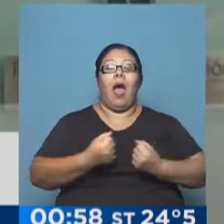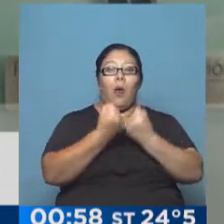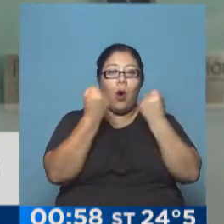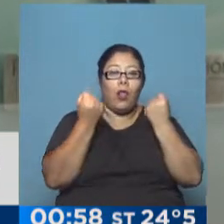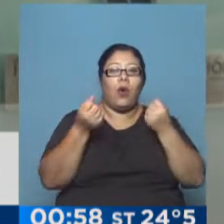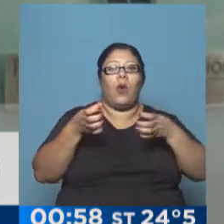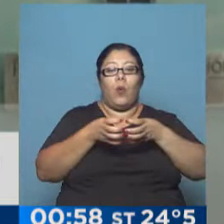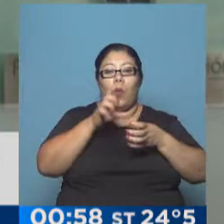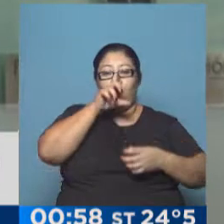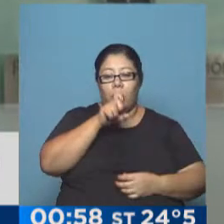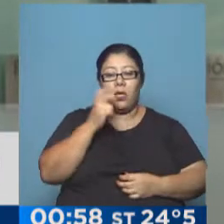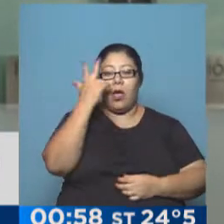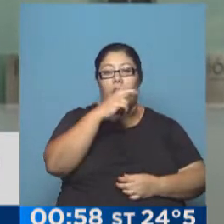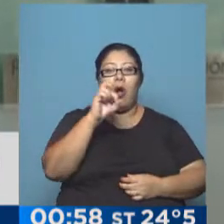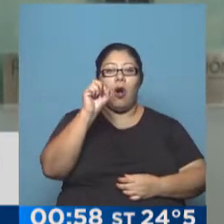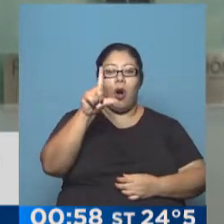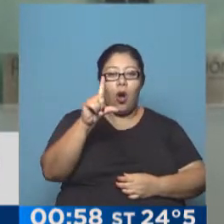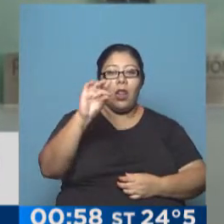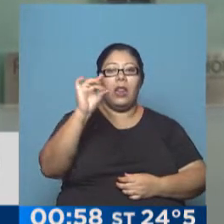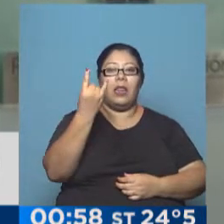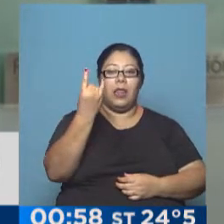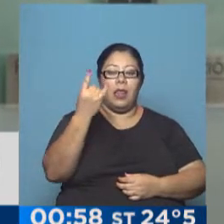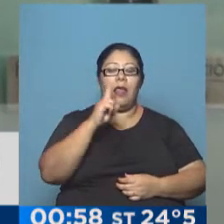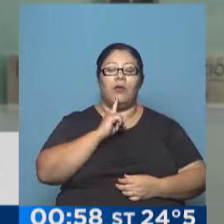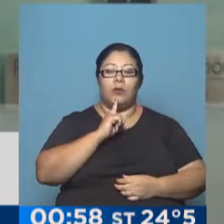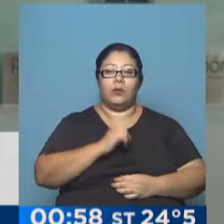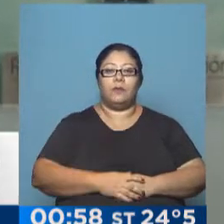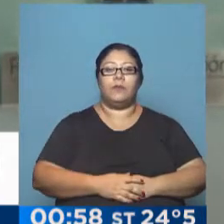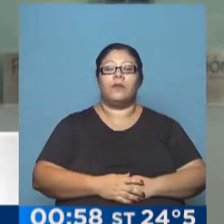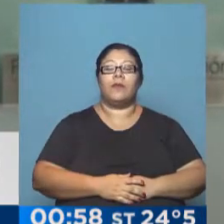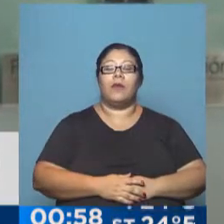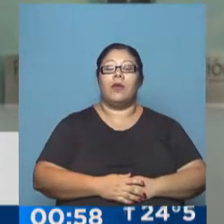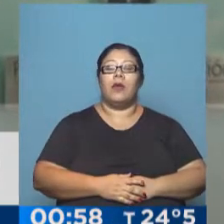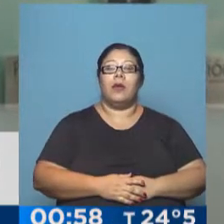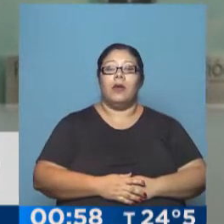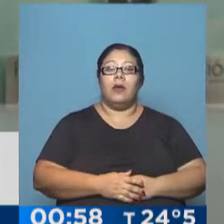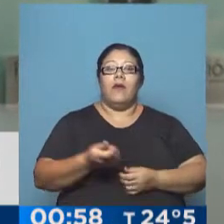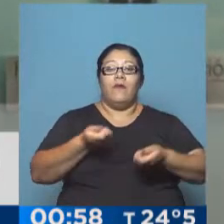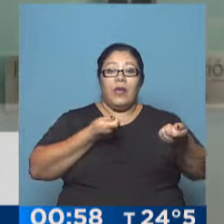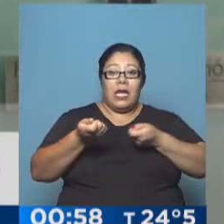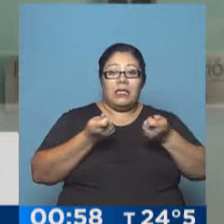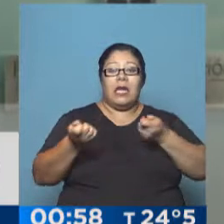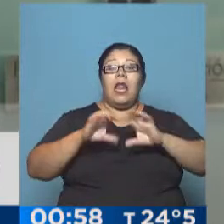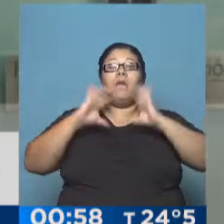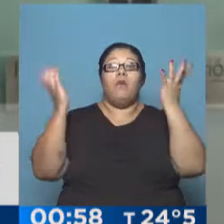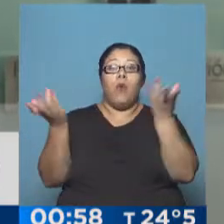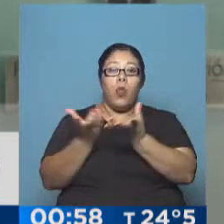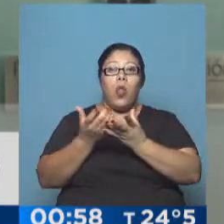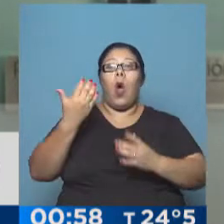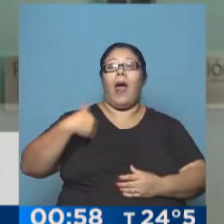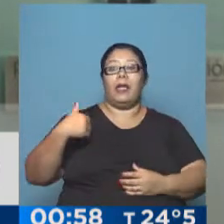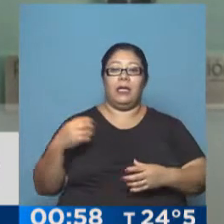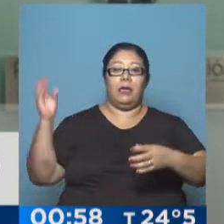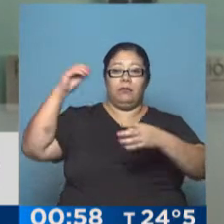en su reintegración en la comunidad financiera internacional. Francia